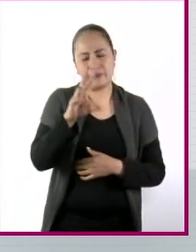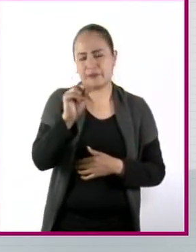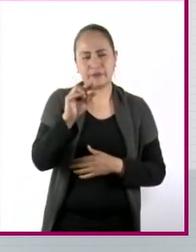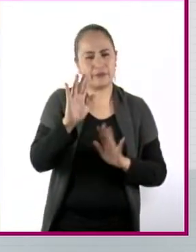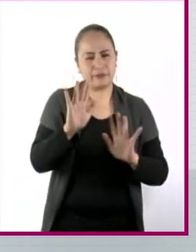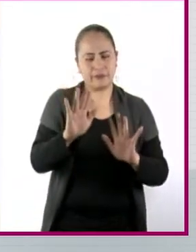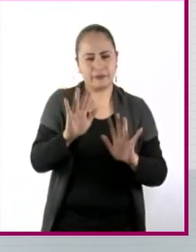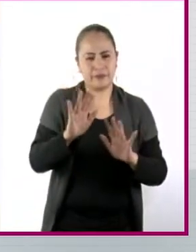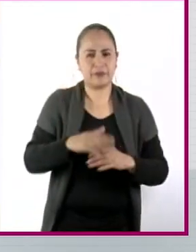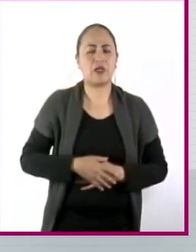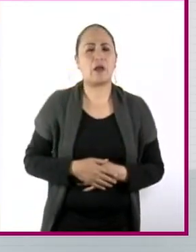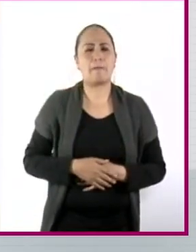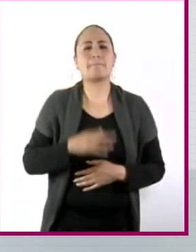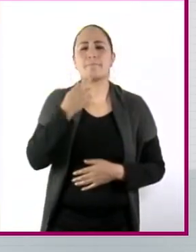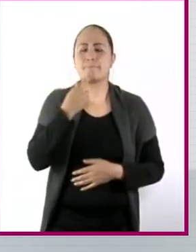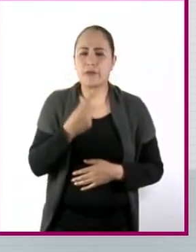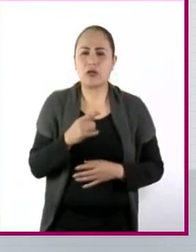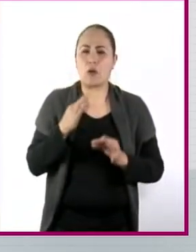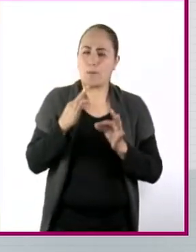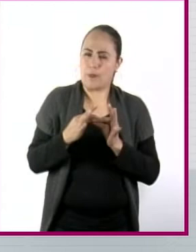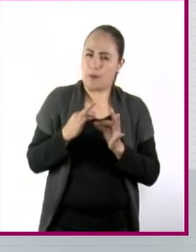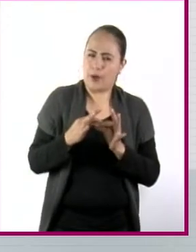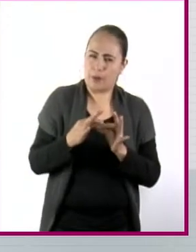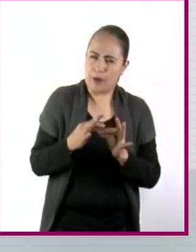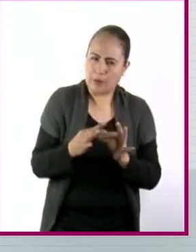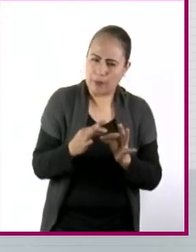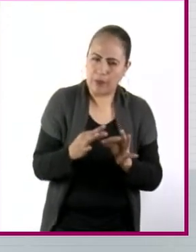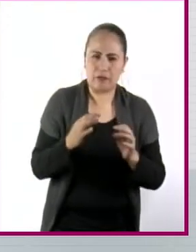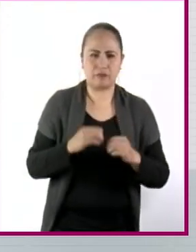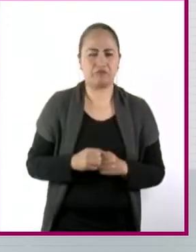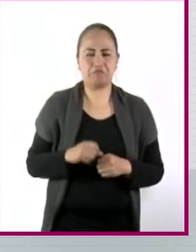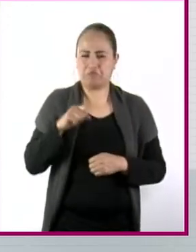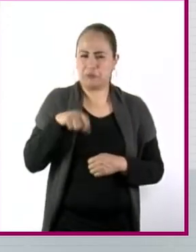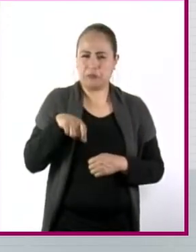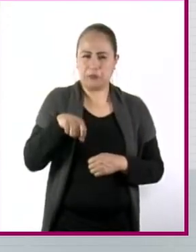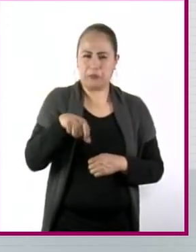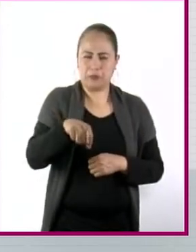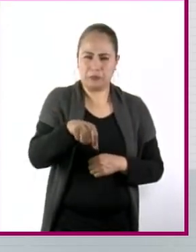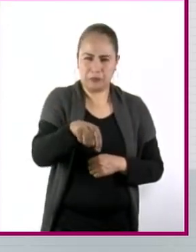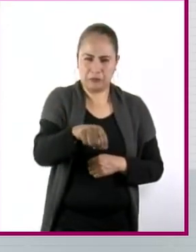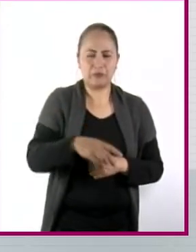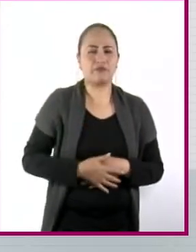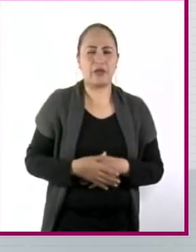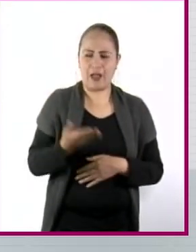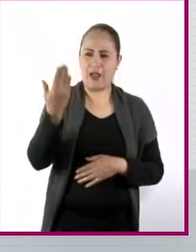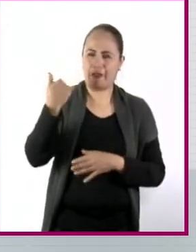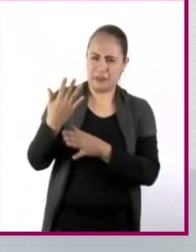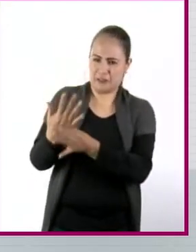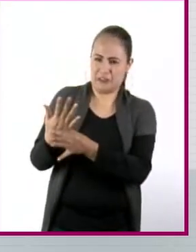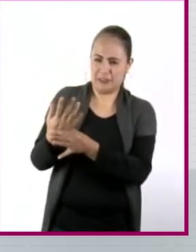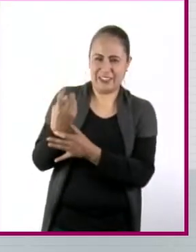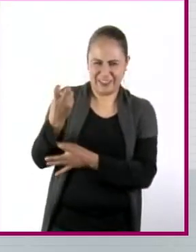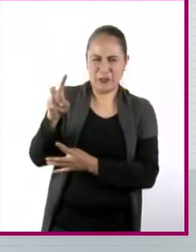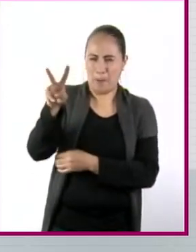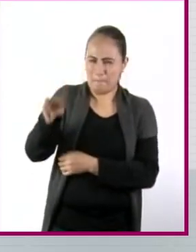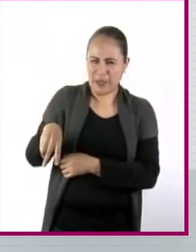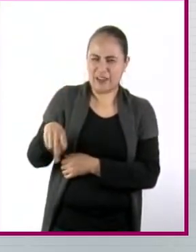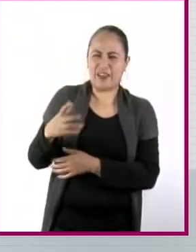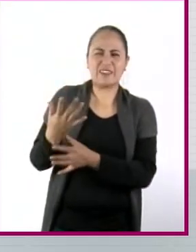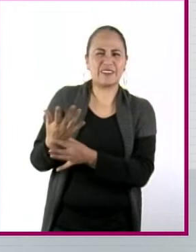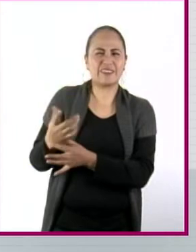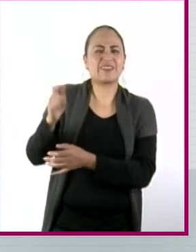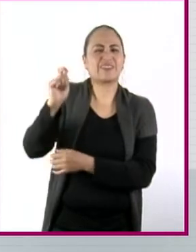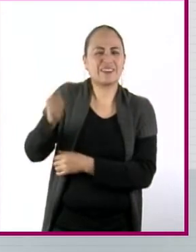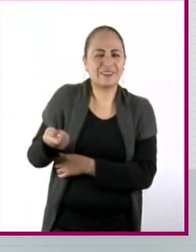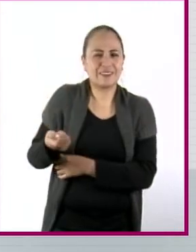es tener constancia y perseverancia. O sea, lo que dicen es cierto y que a veces lo escuchamos mucho y por alguna